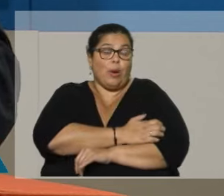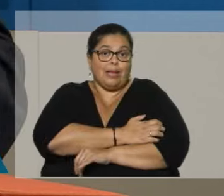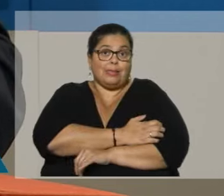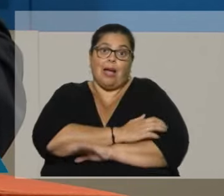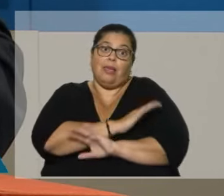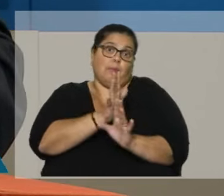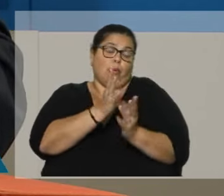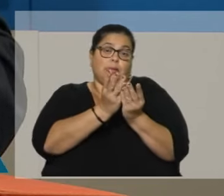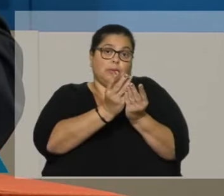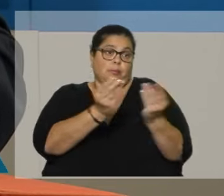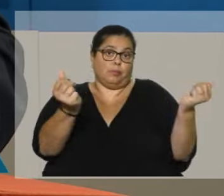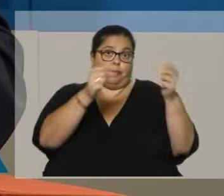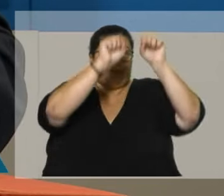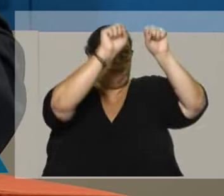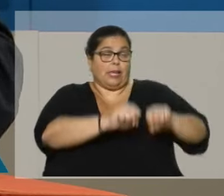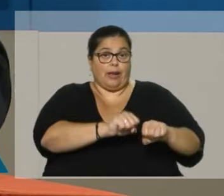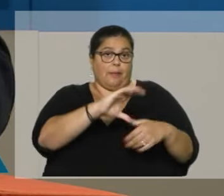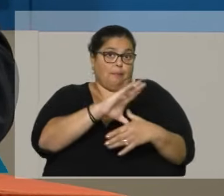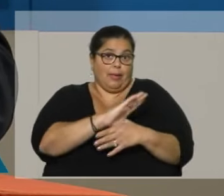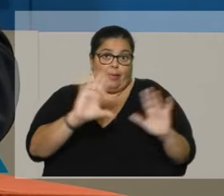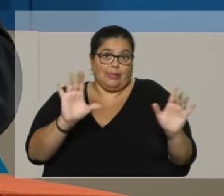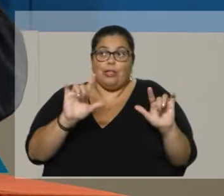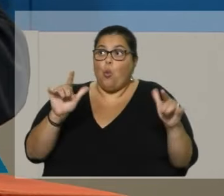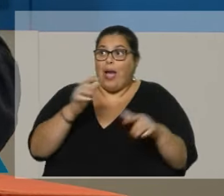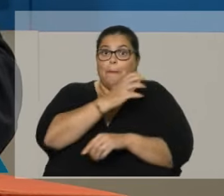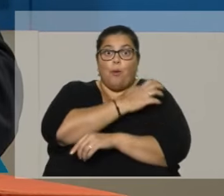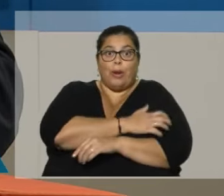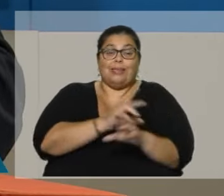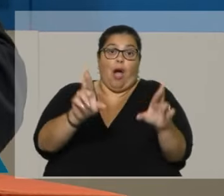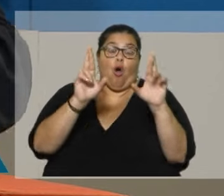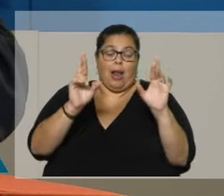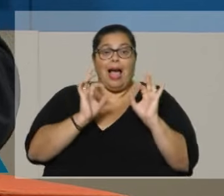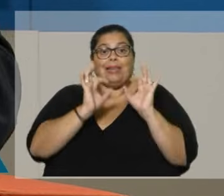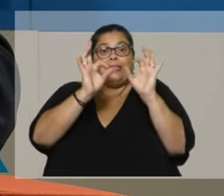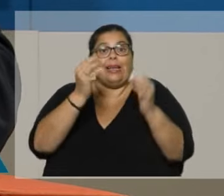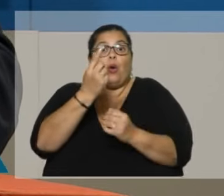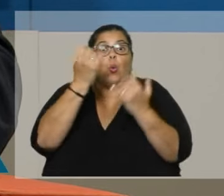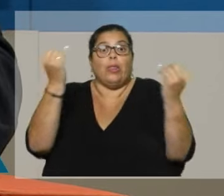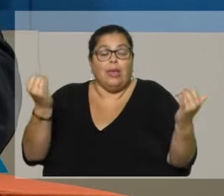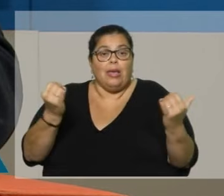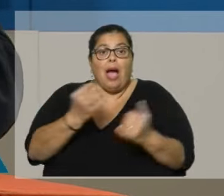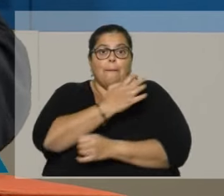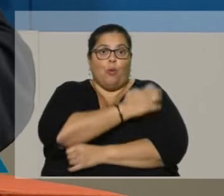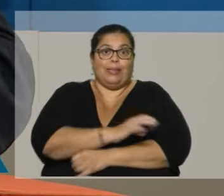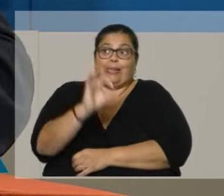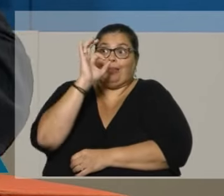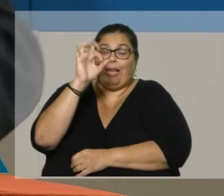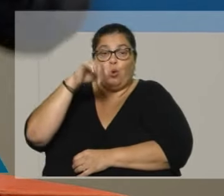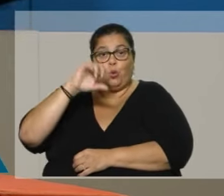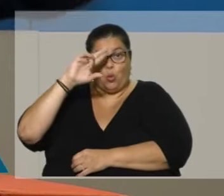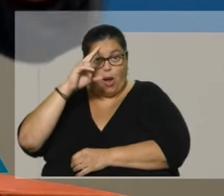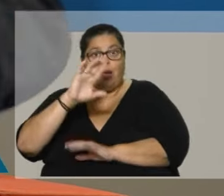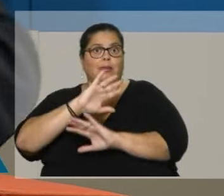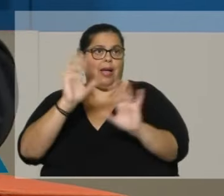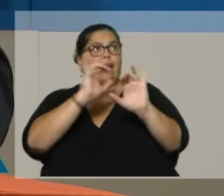objetivo ha de ser cerrarse. Si no hay pobreza, ojalá llegue el día que tengamos pobreza cero en el Uruguay y podamos decir,